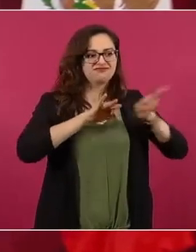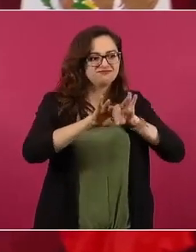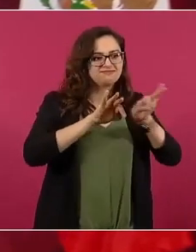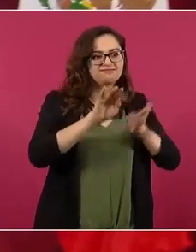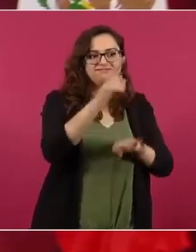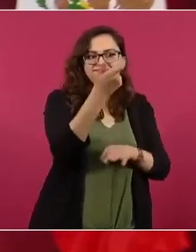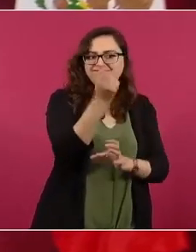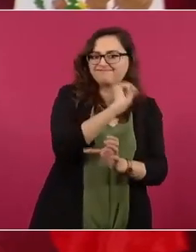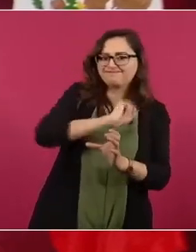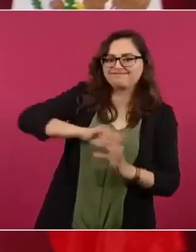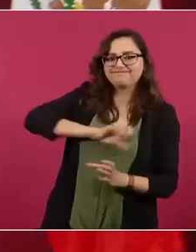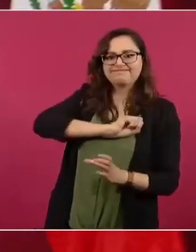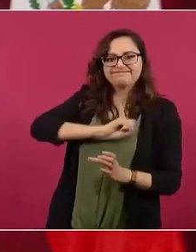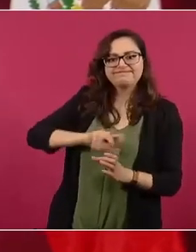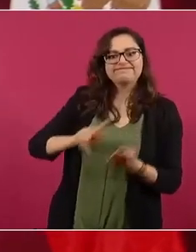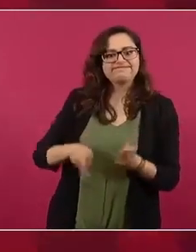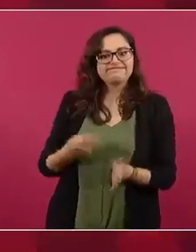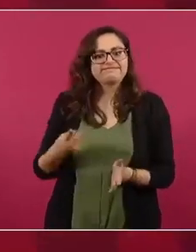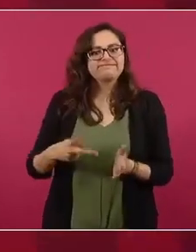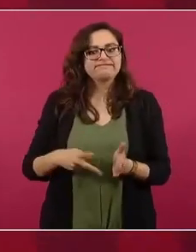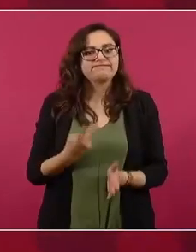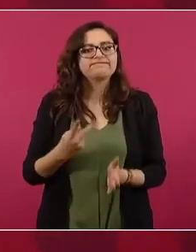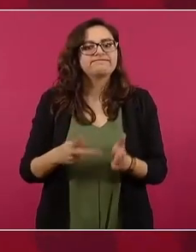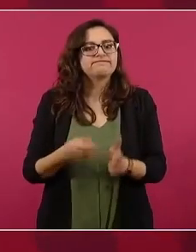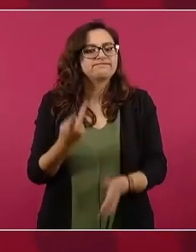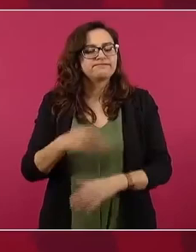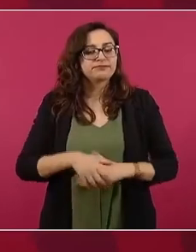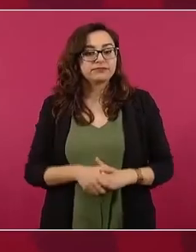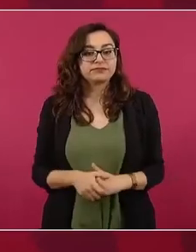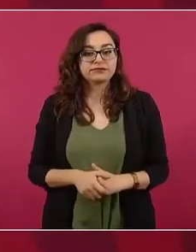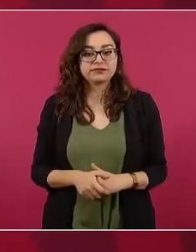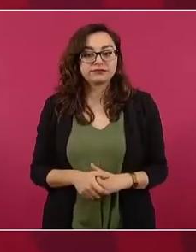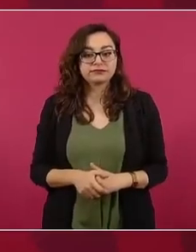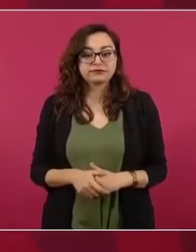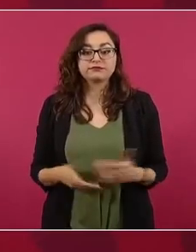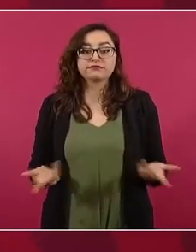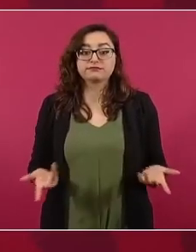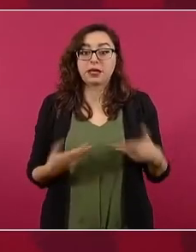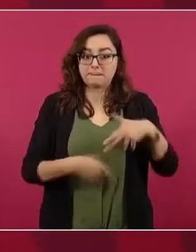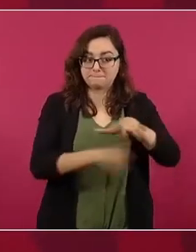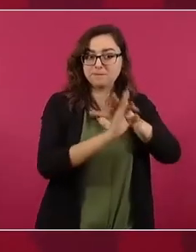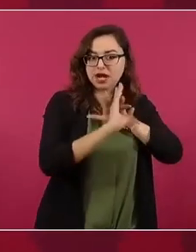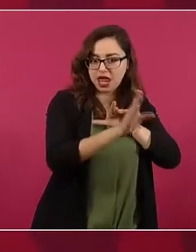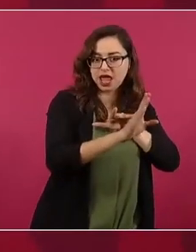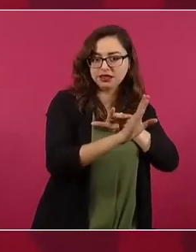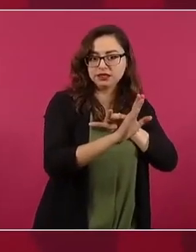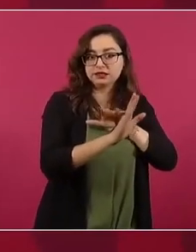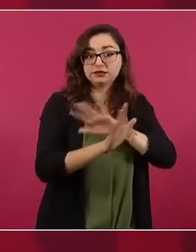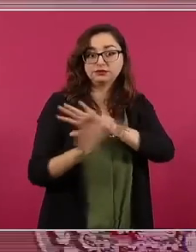de los mexicanos, eso los migrantes. Y aquí,